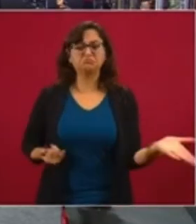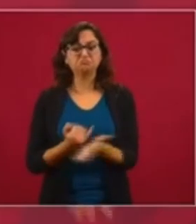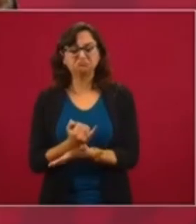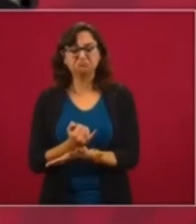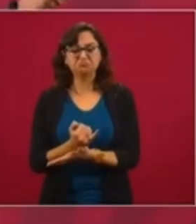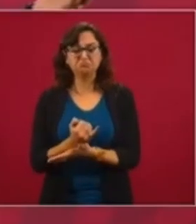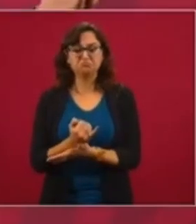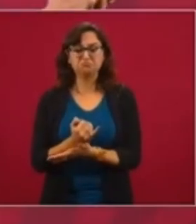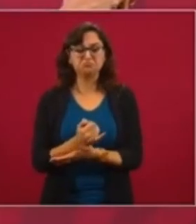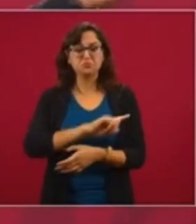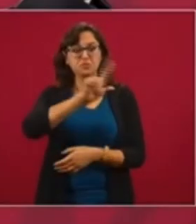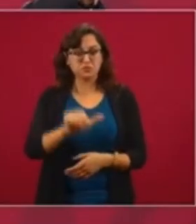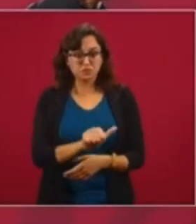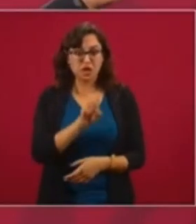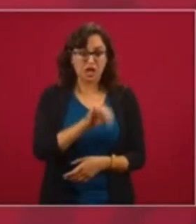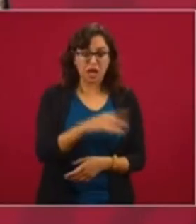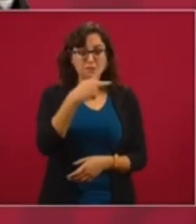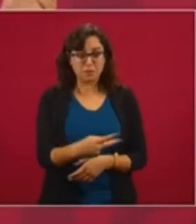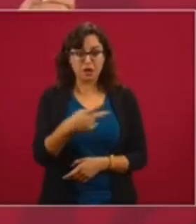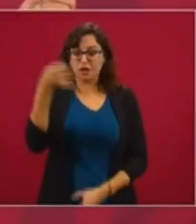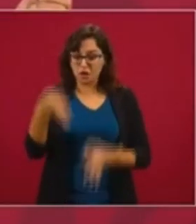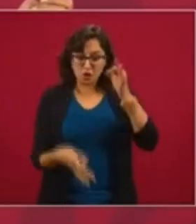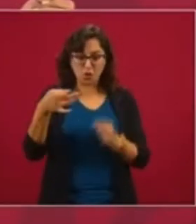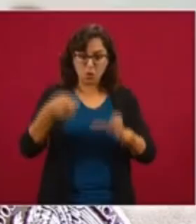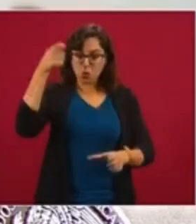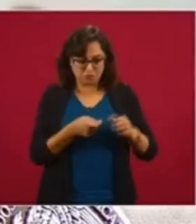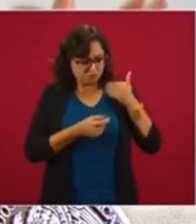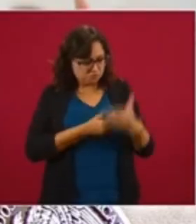el Ministerio Público, y los jueces,